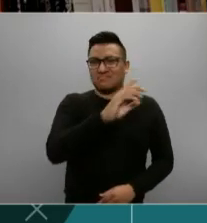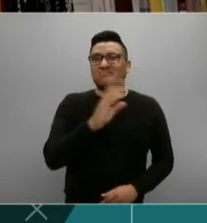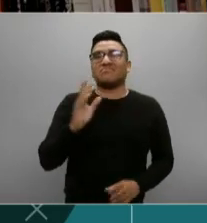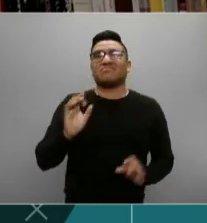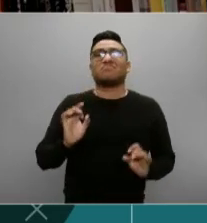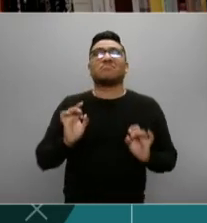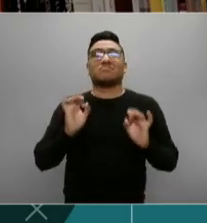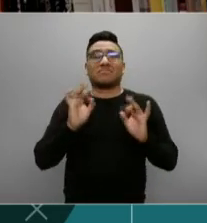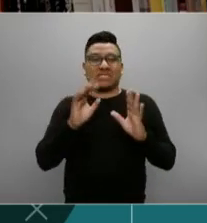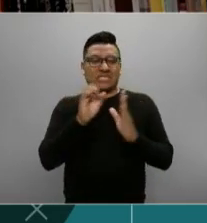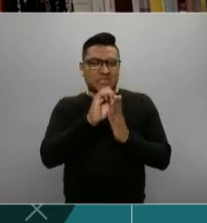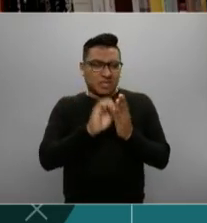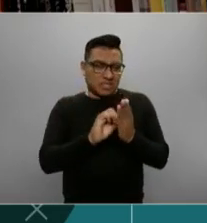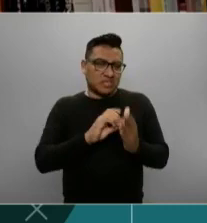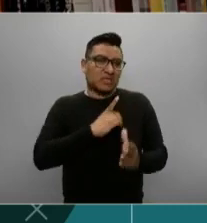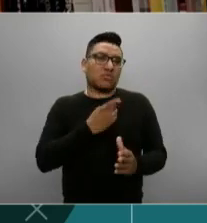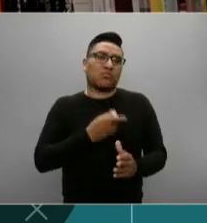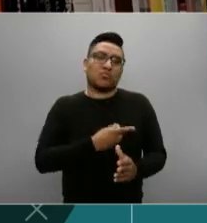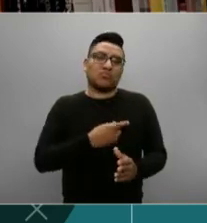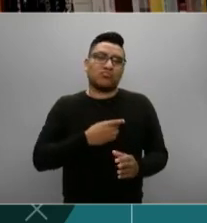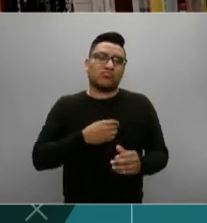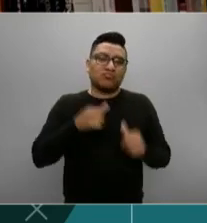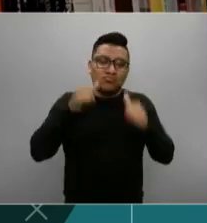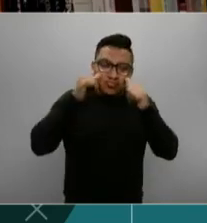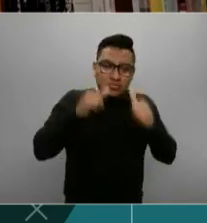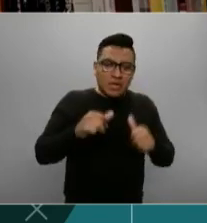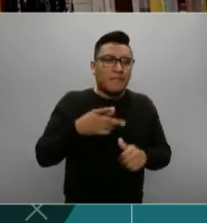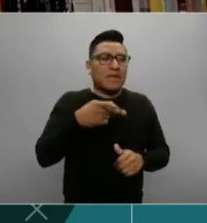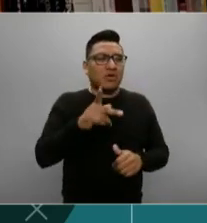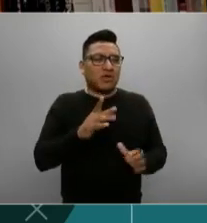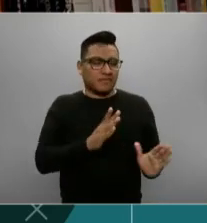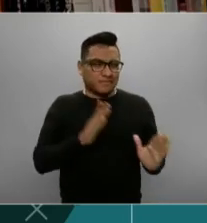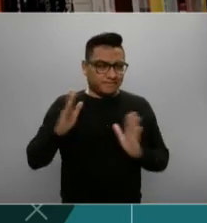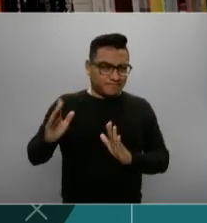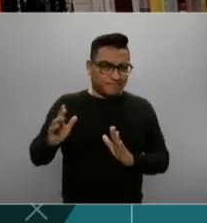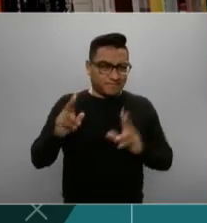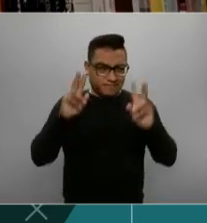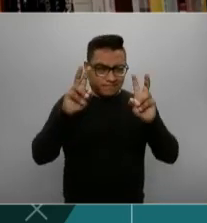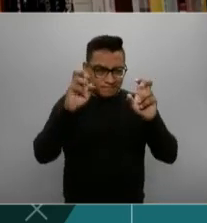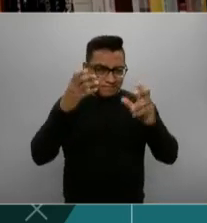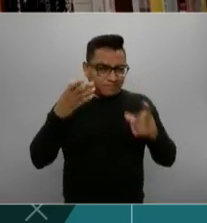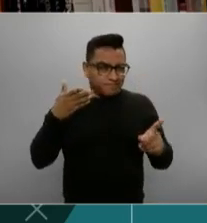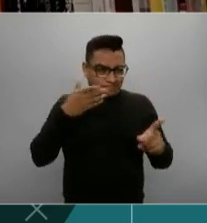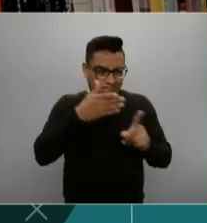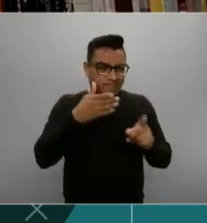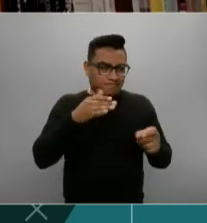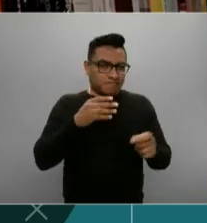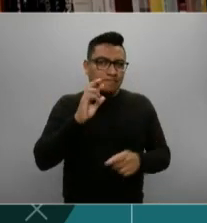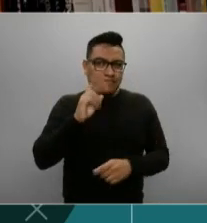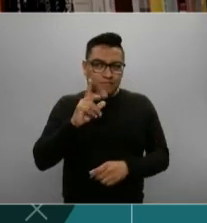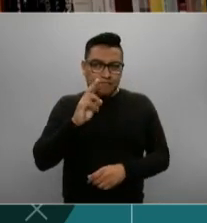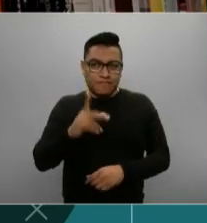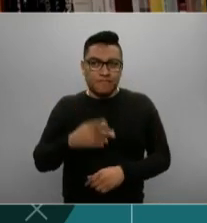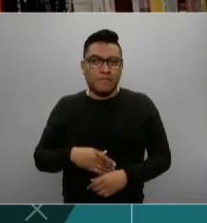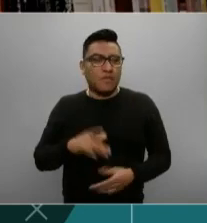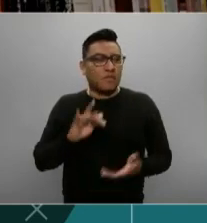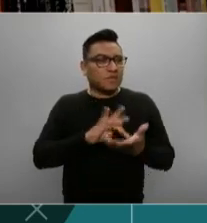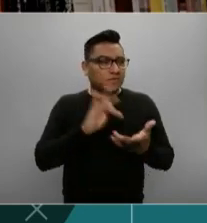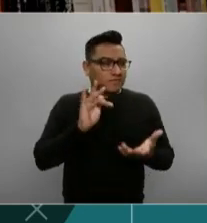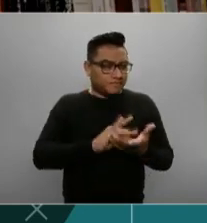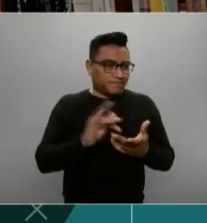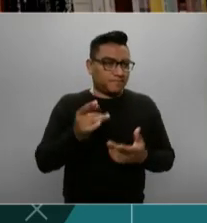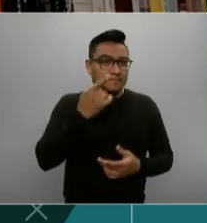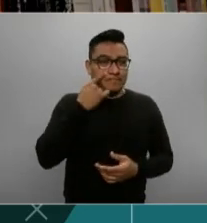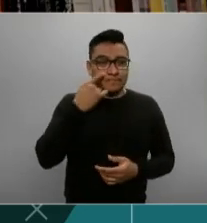salud, etcétera, pero me estoy desviando y quisiera entrar en materia, si me lo permite, embajador. Por favor, Hernán, a tus órdenes. Muchas gracias. a hablar de la